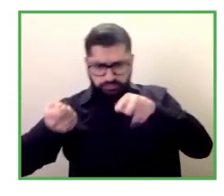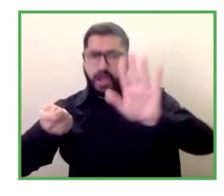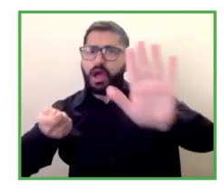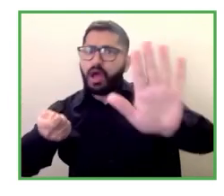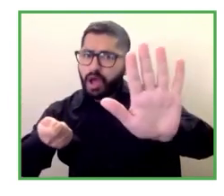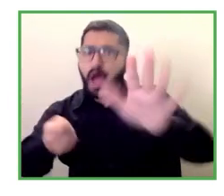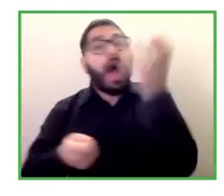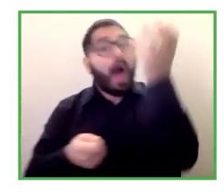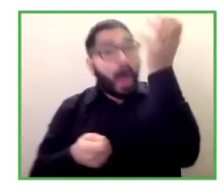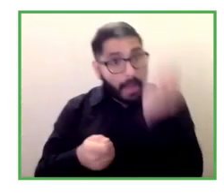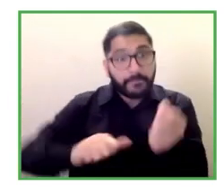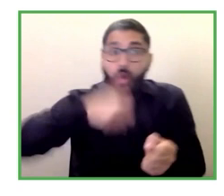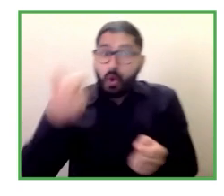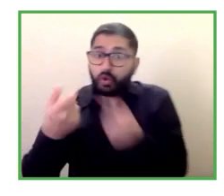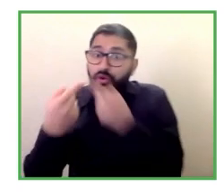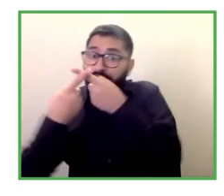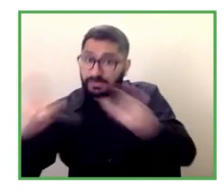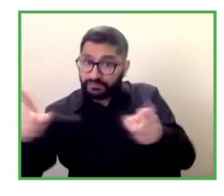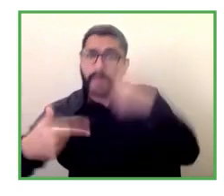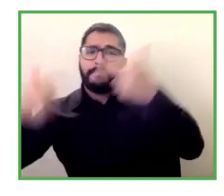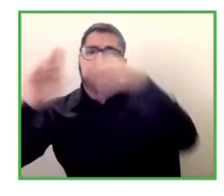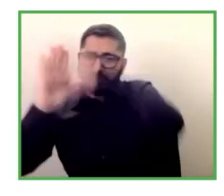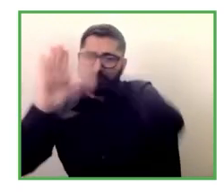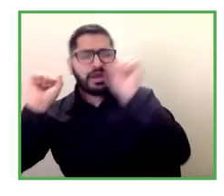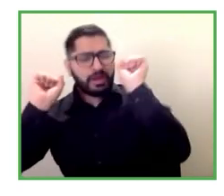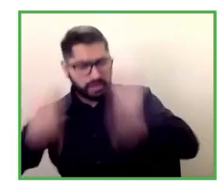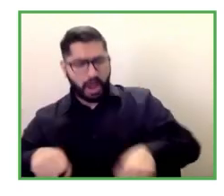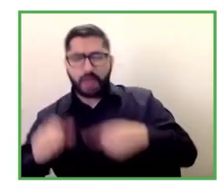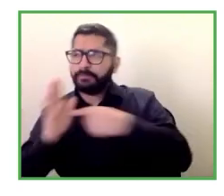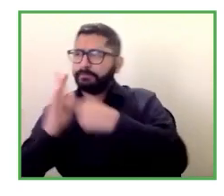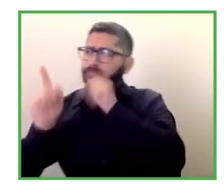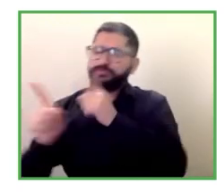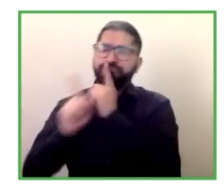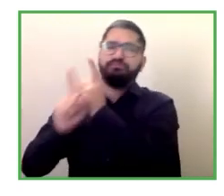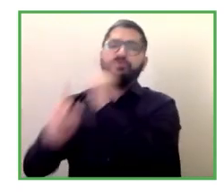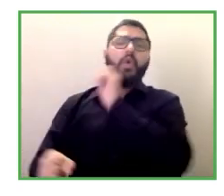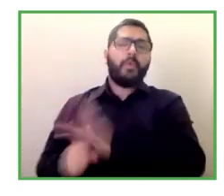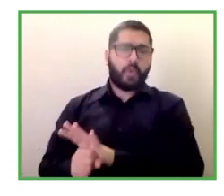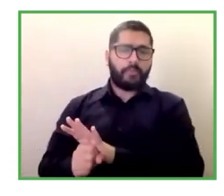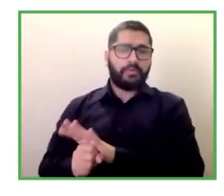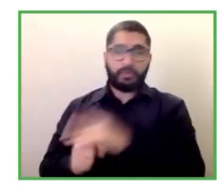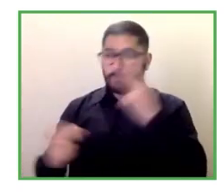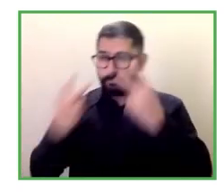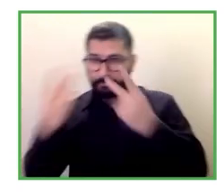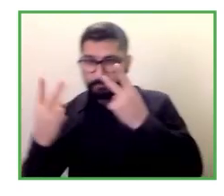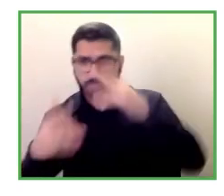efectuar y eso es lo que vemos el número más grande de peticiones de información